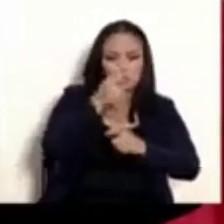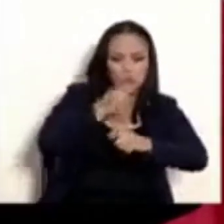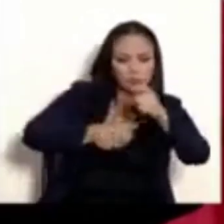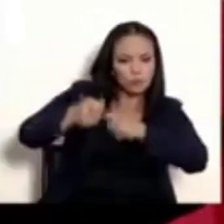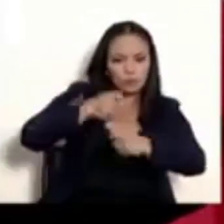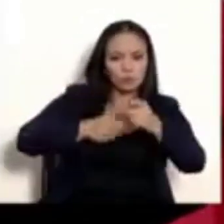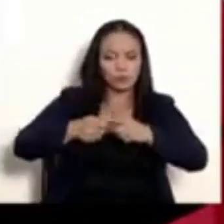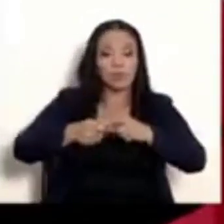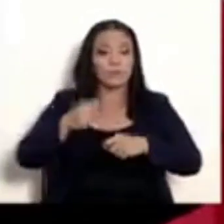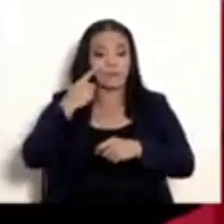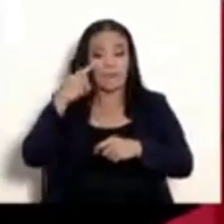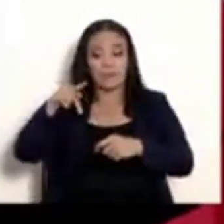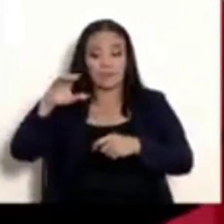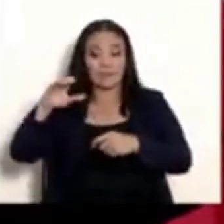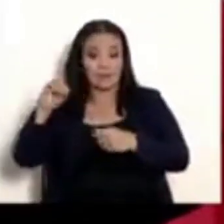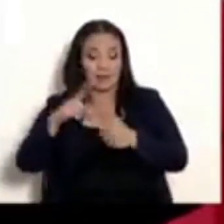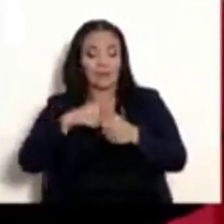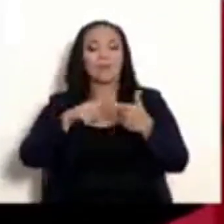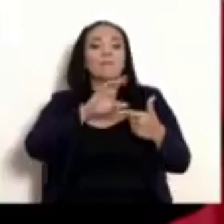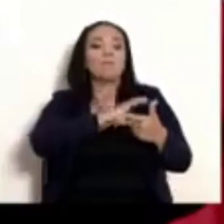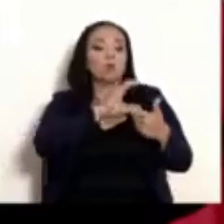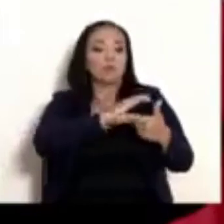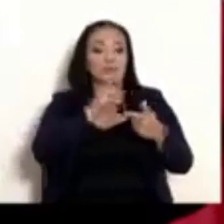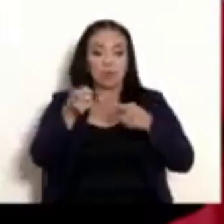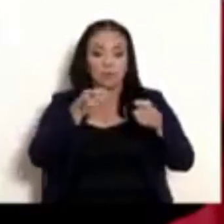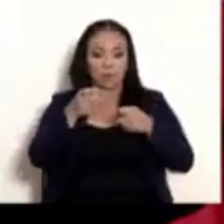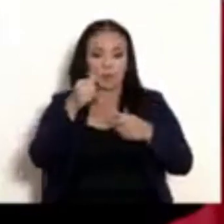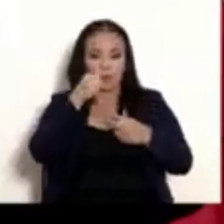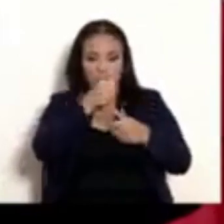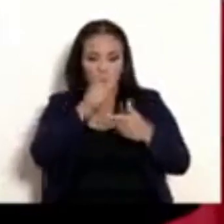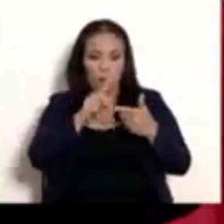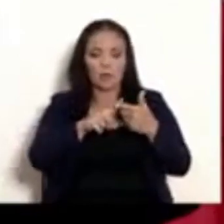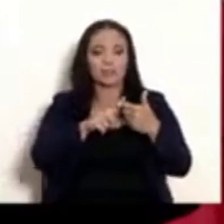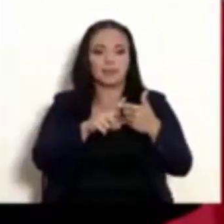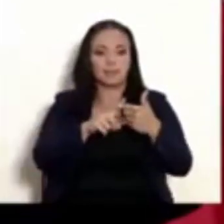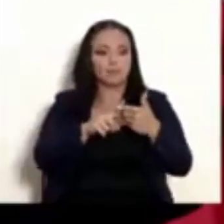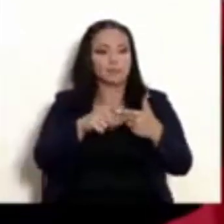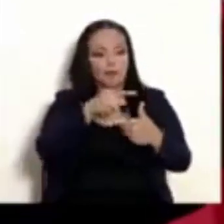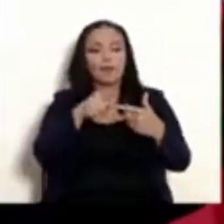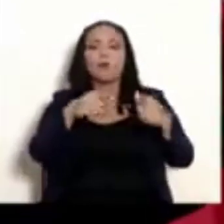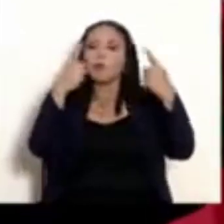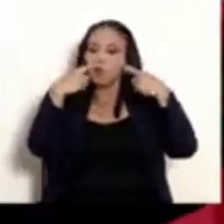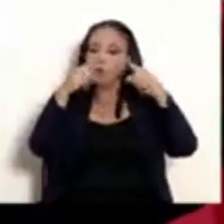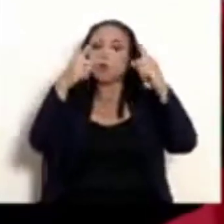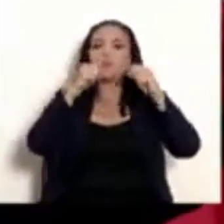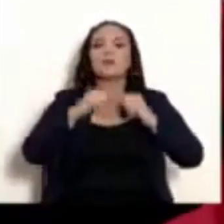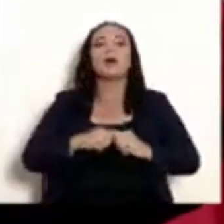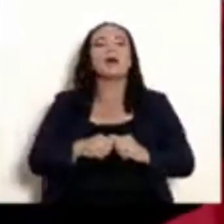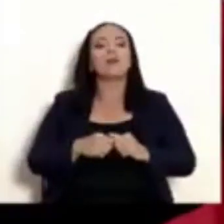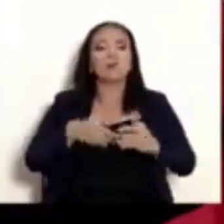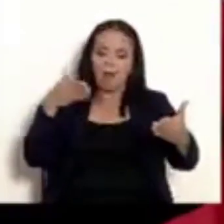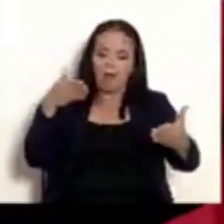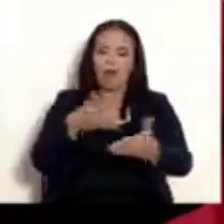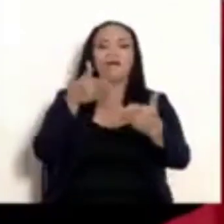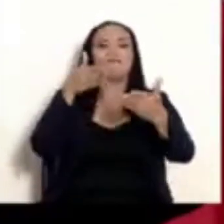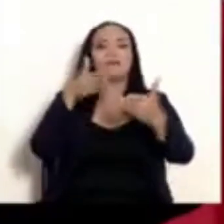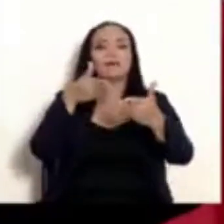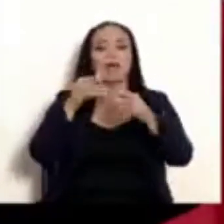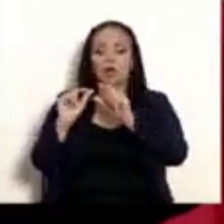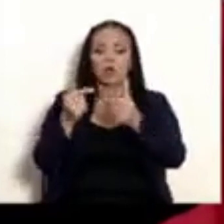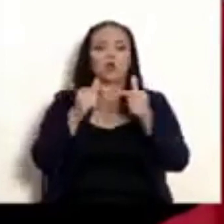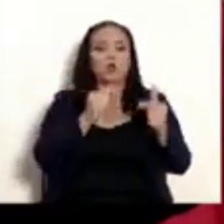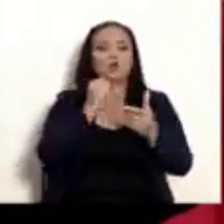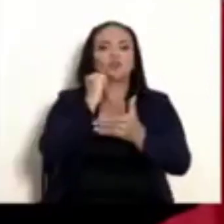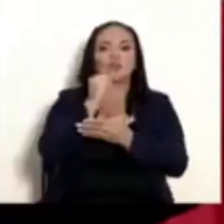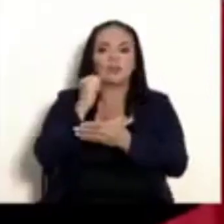la PSD, la Policía de Control de Drogas, logró importantes golpes contra organizaciones